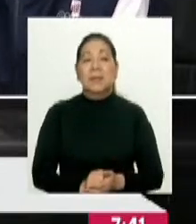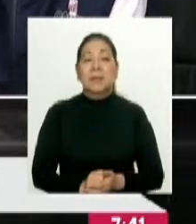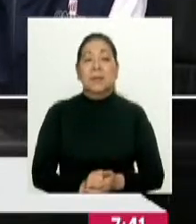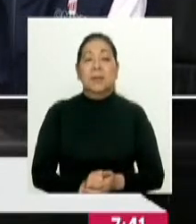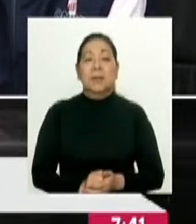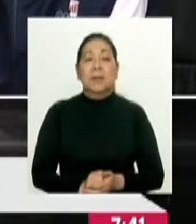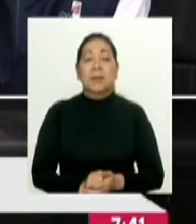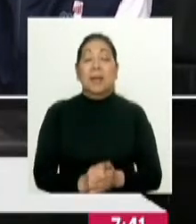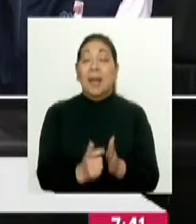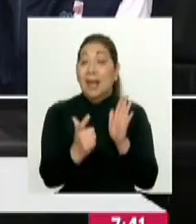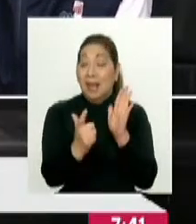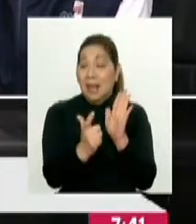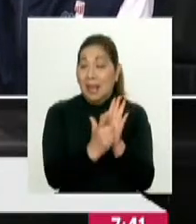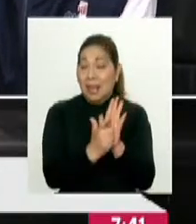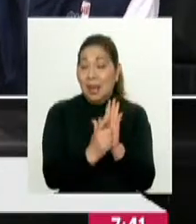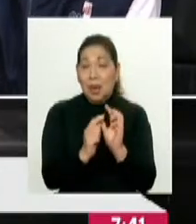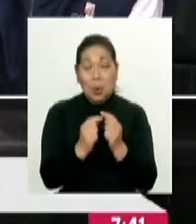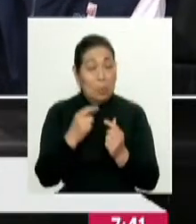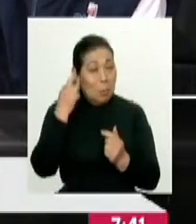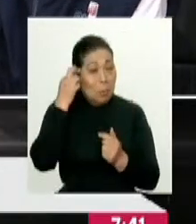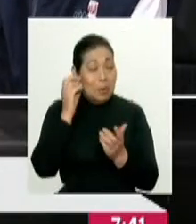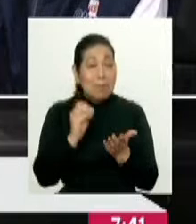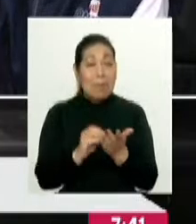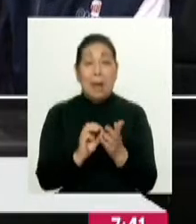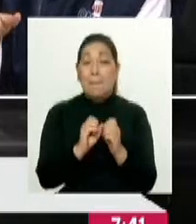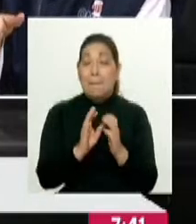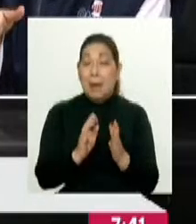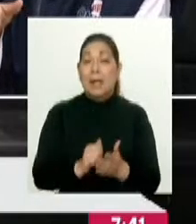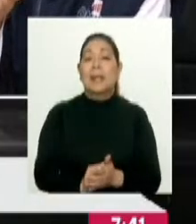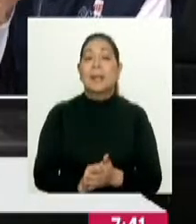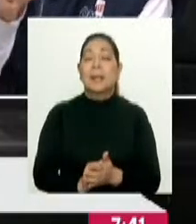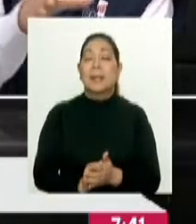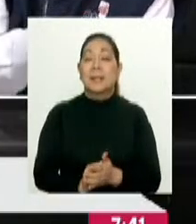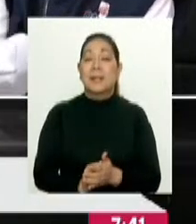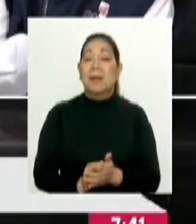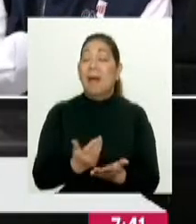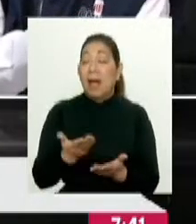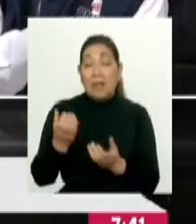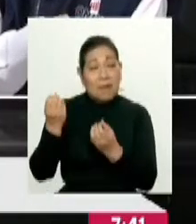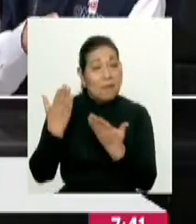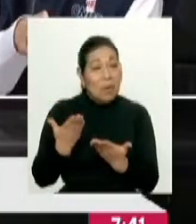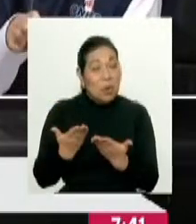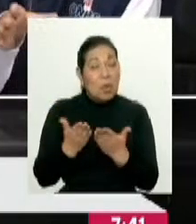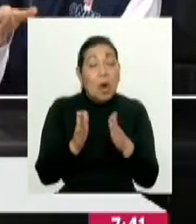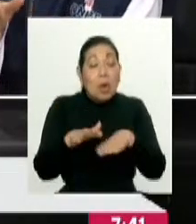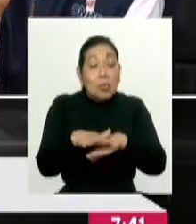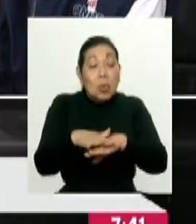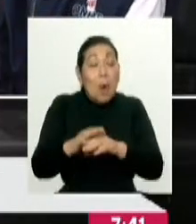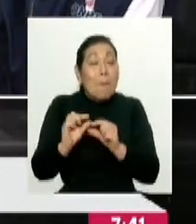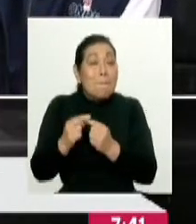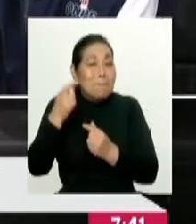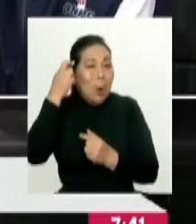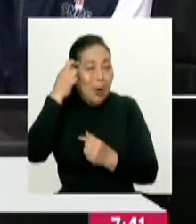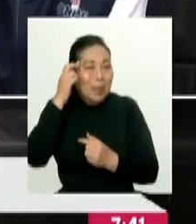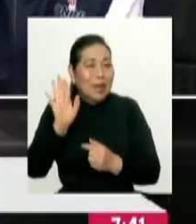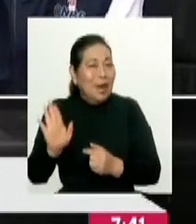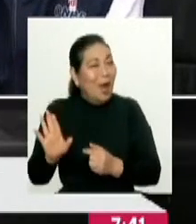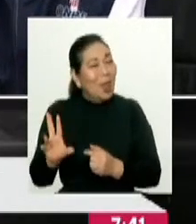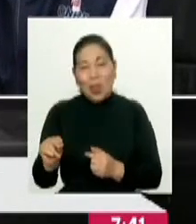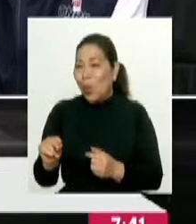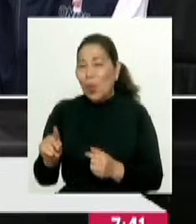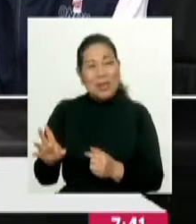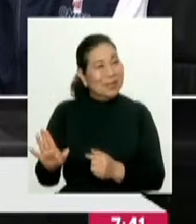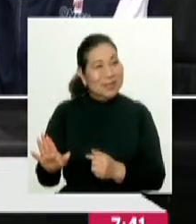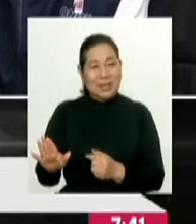la ley de organizaciones políticas es muy clara, ¿no? Hay la información de la organización política, pero esta no es